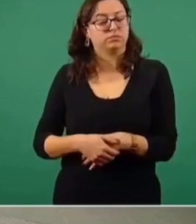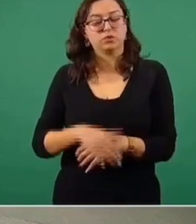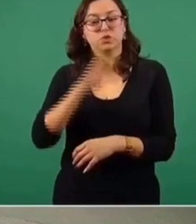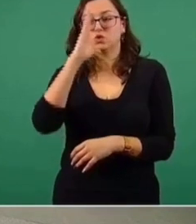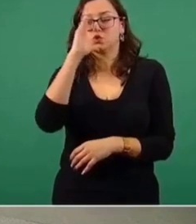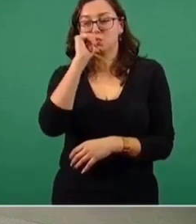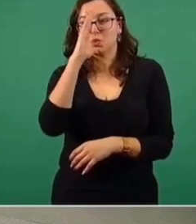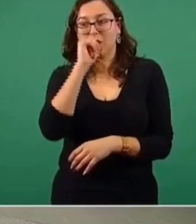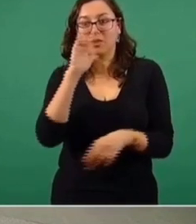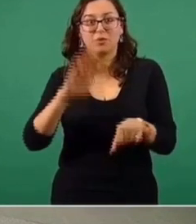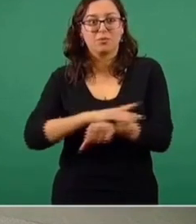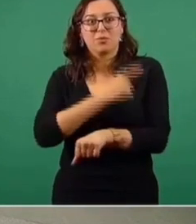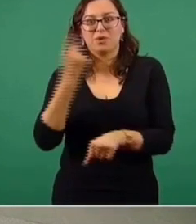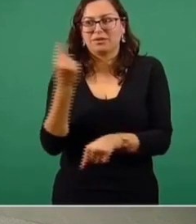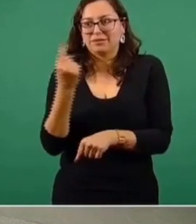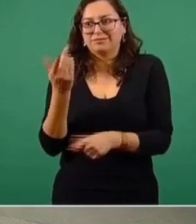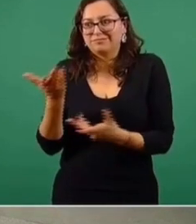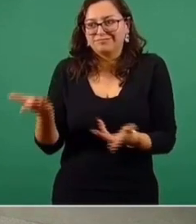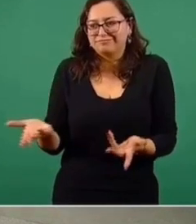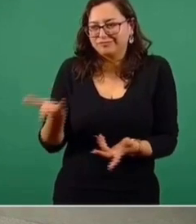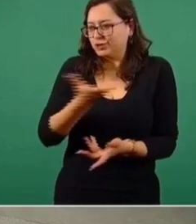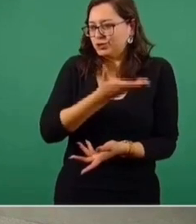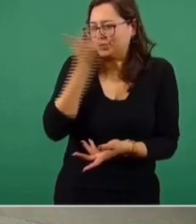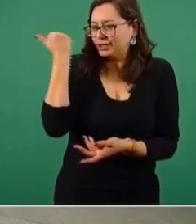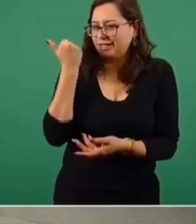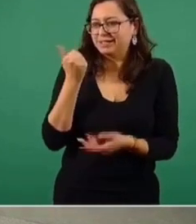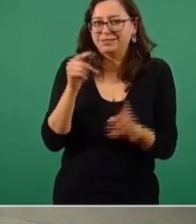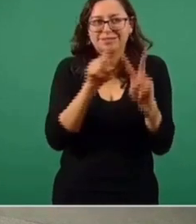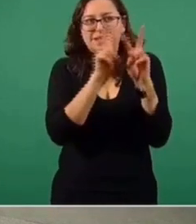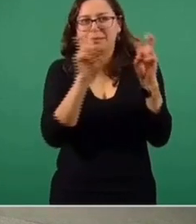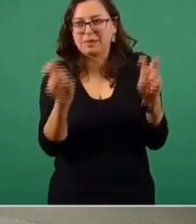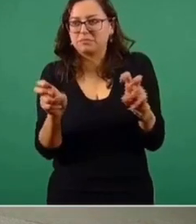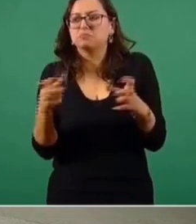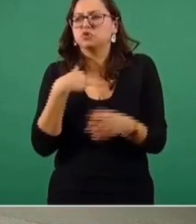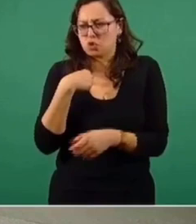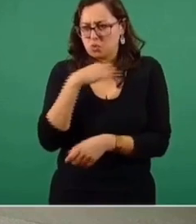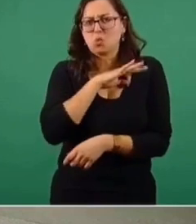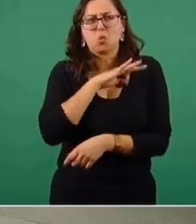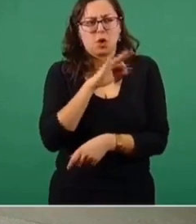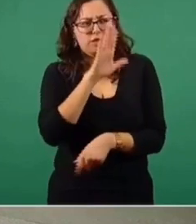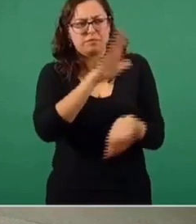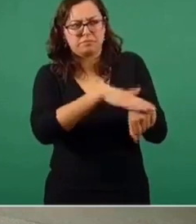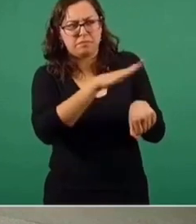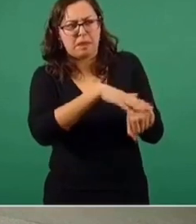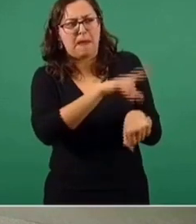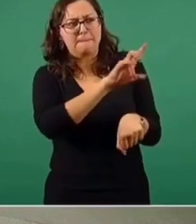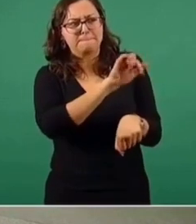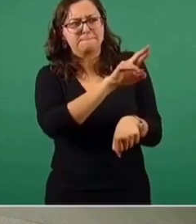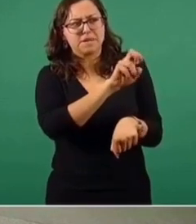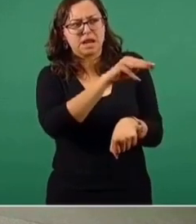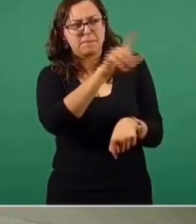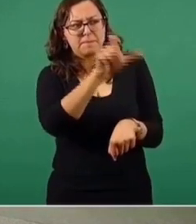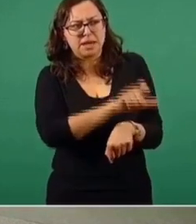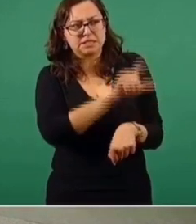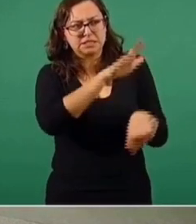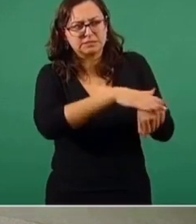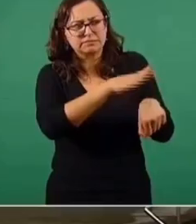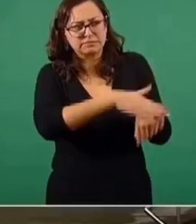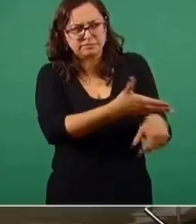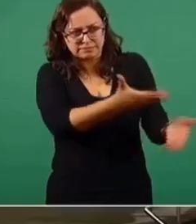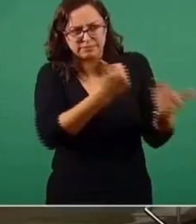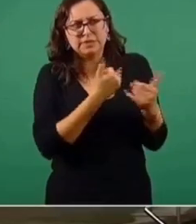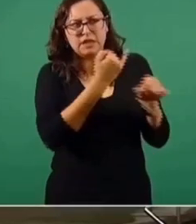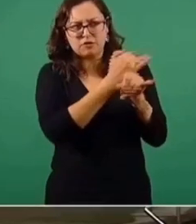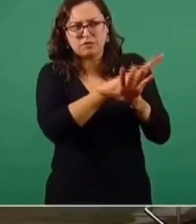precisamente Virmex, sobre cuál es el plan de desarrollo que tiene. Virmex, para conocimiento público, respecto a quien escuche esta pregunta,